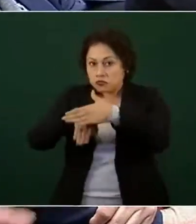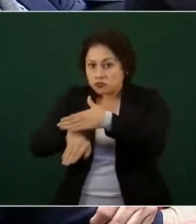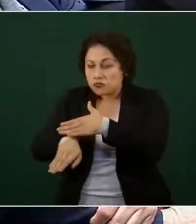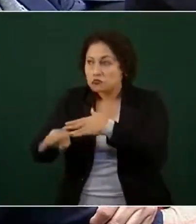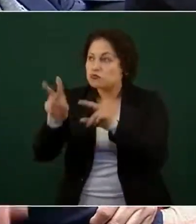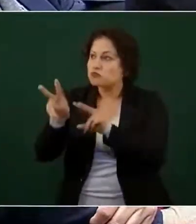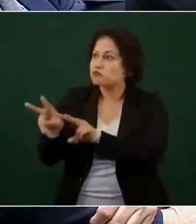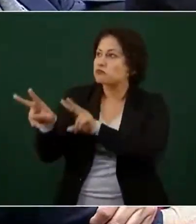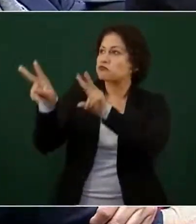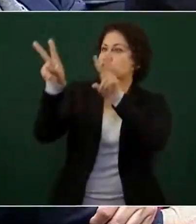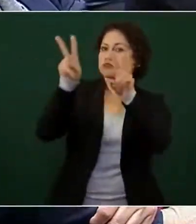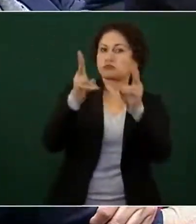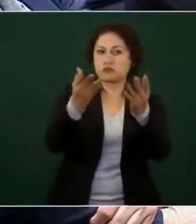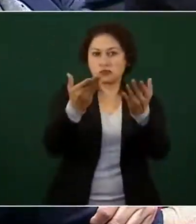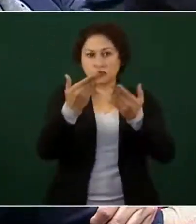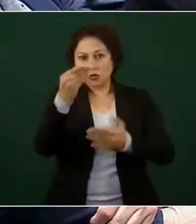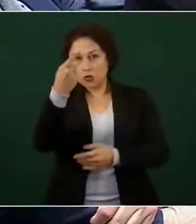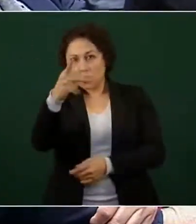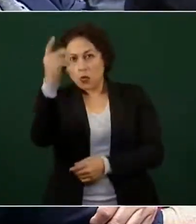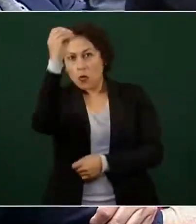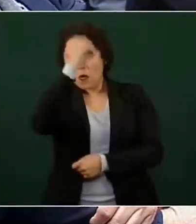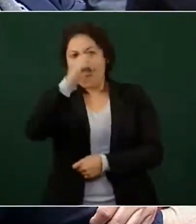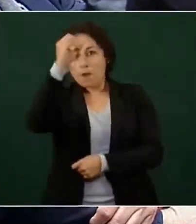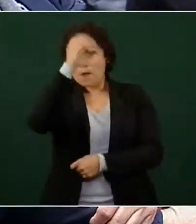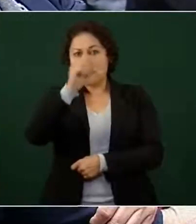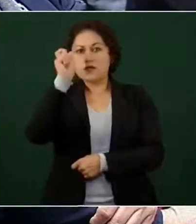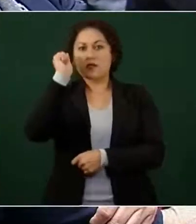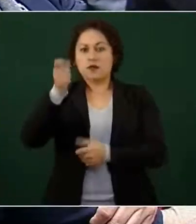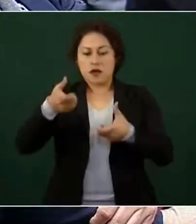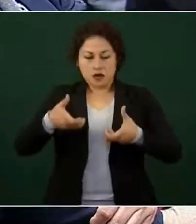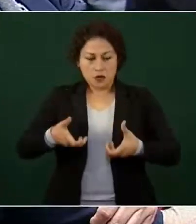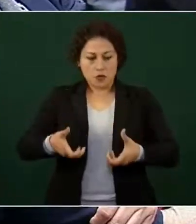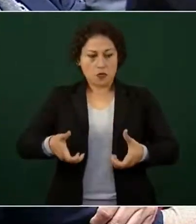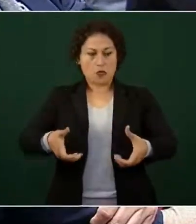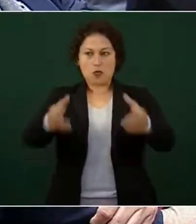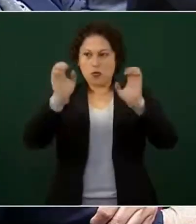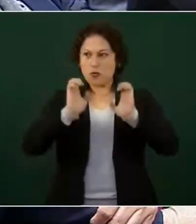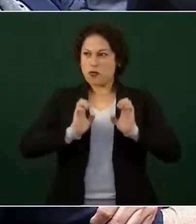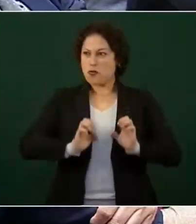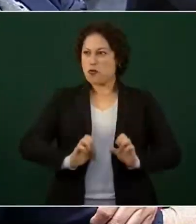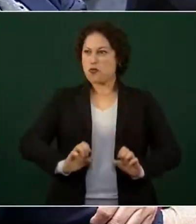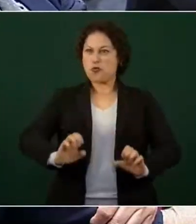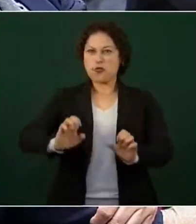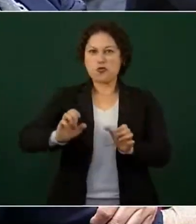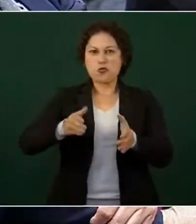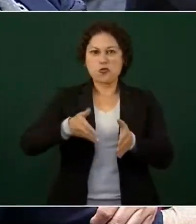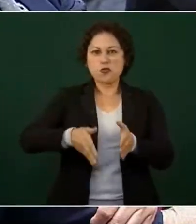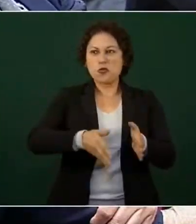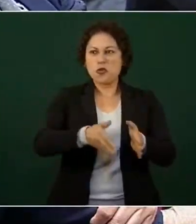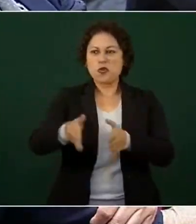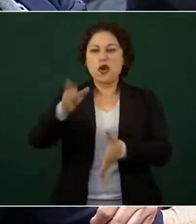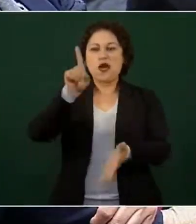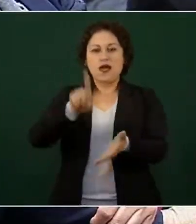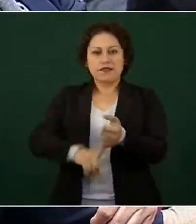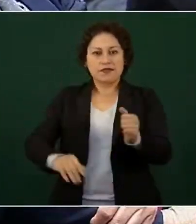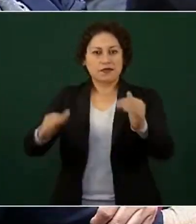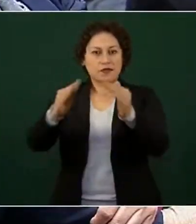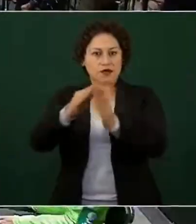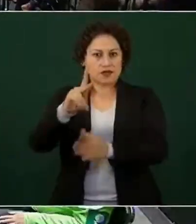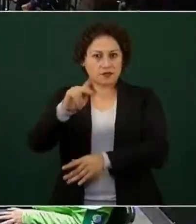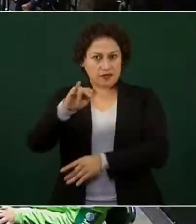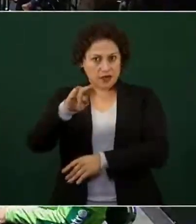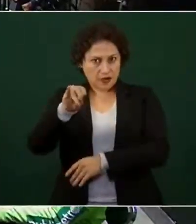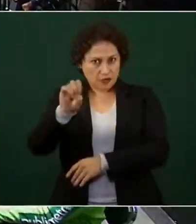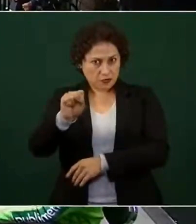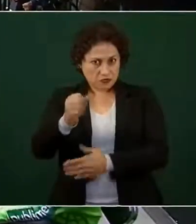darse cuenta de aquellos fastuosos pasillos que implicaban la residencia de los pinos. Y también,